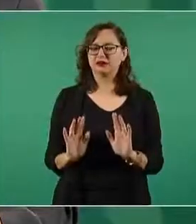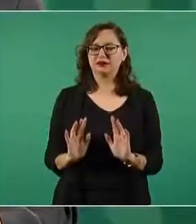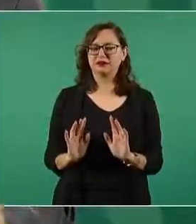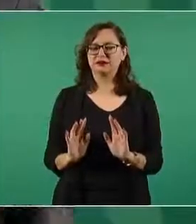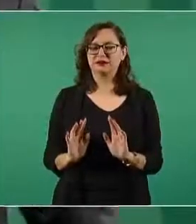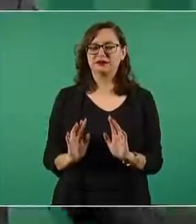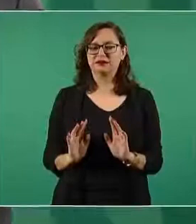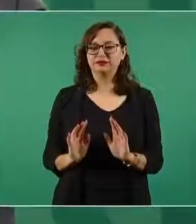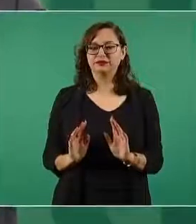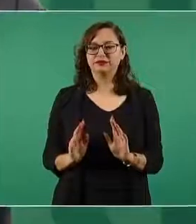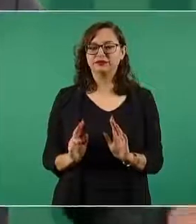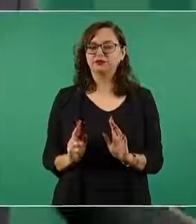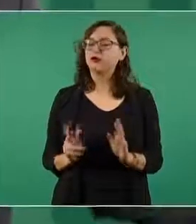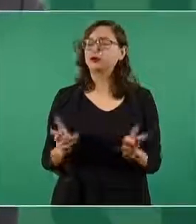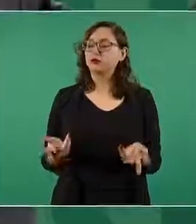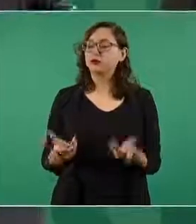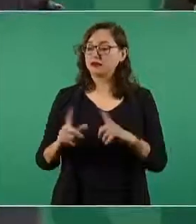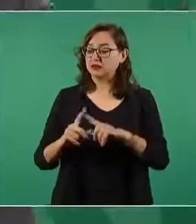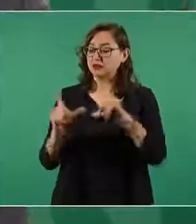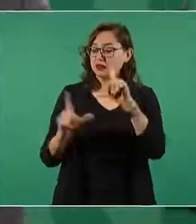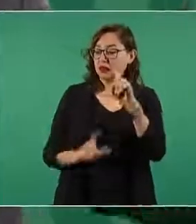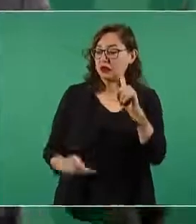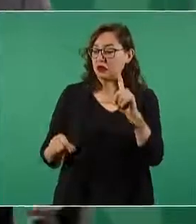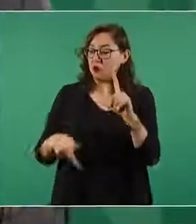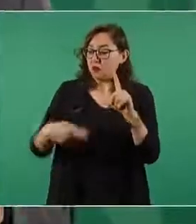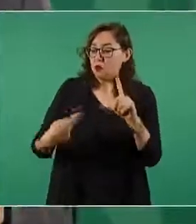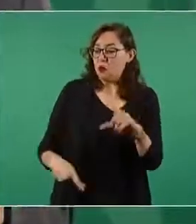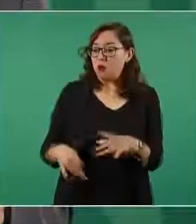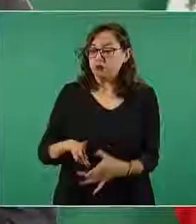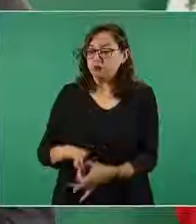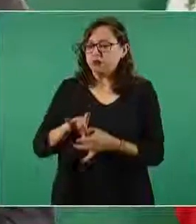que era importante la modernidad.